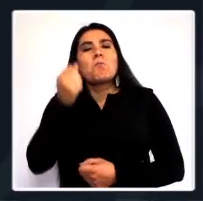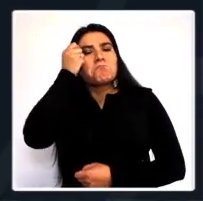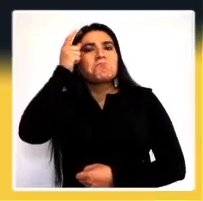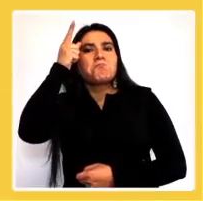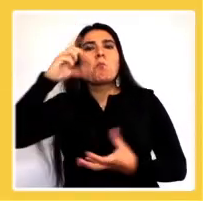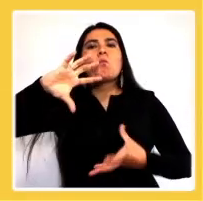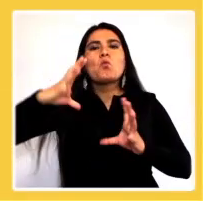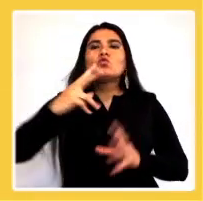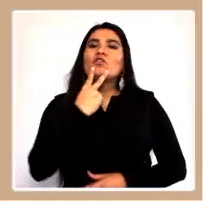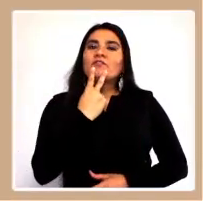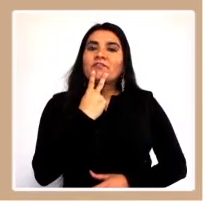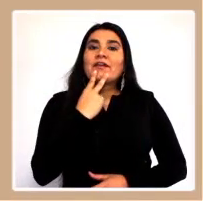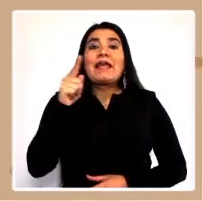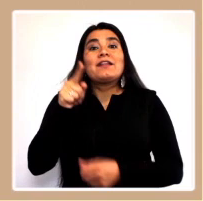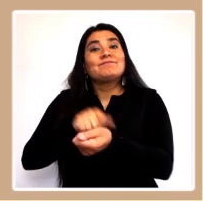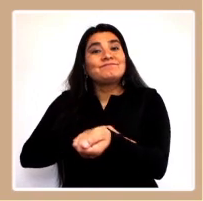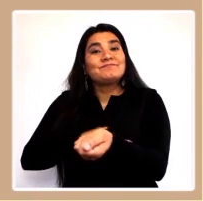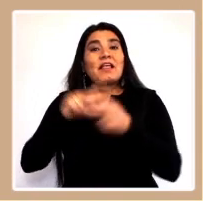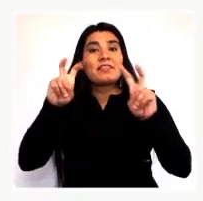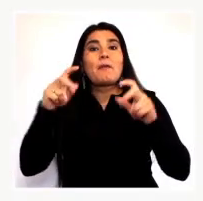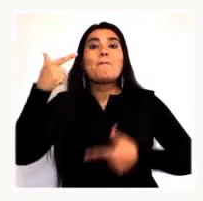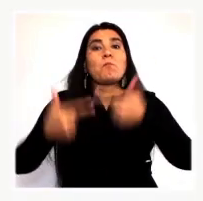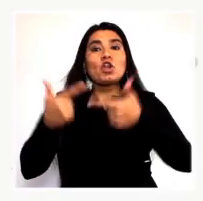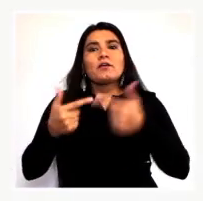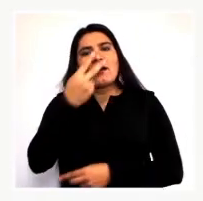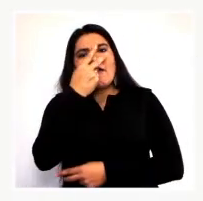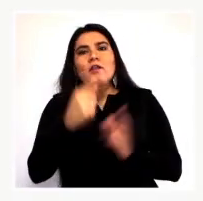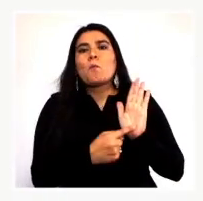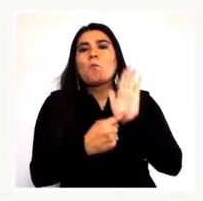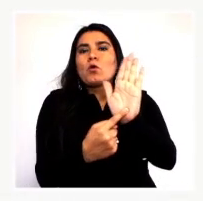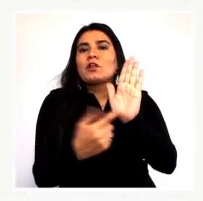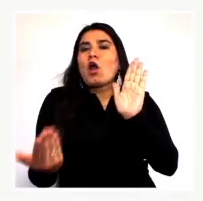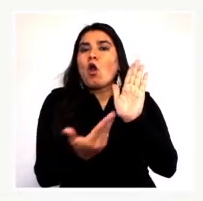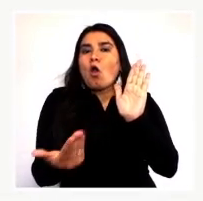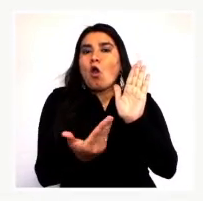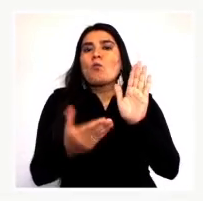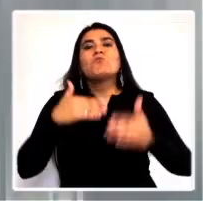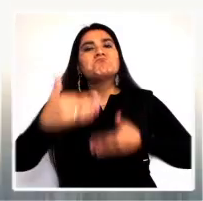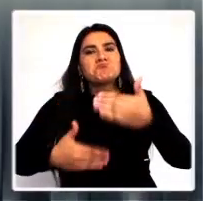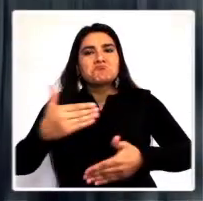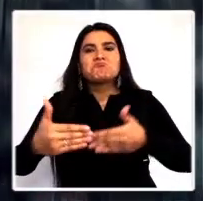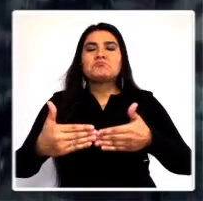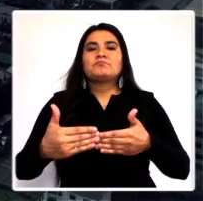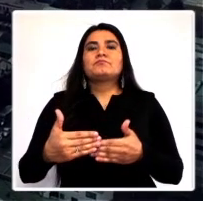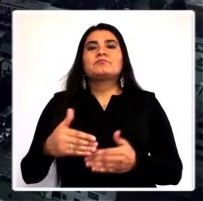se comprende el mundo en el que se vive, cuyo carácter político se muestra en la función desalienante y movilizadora.